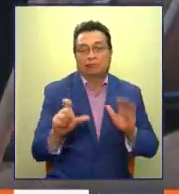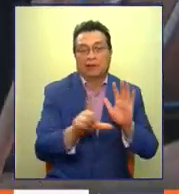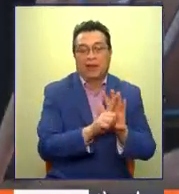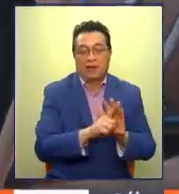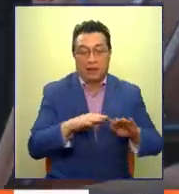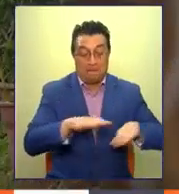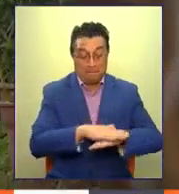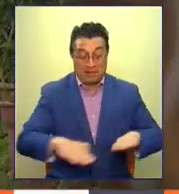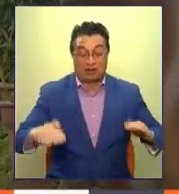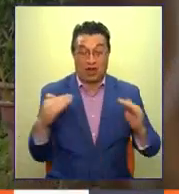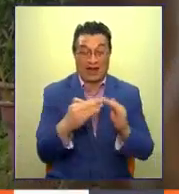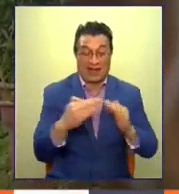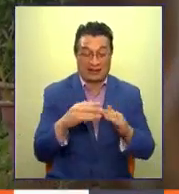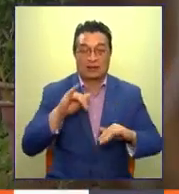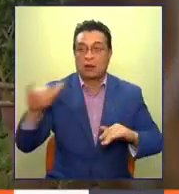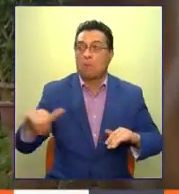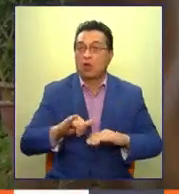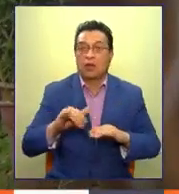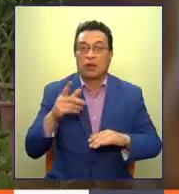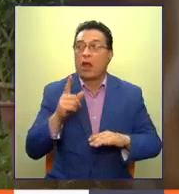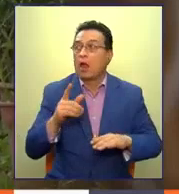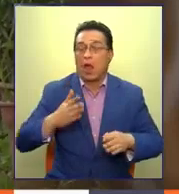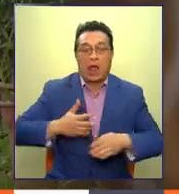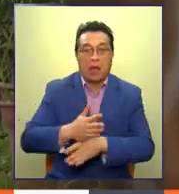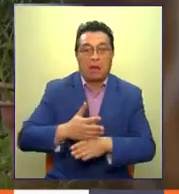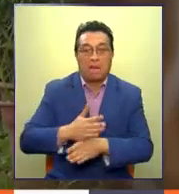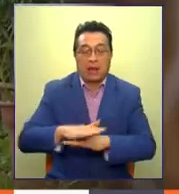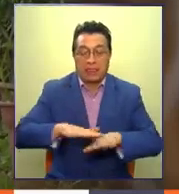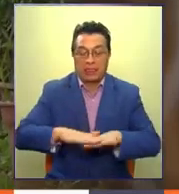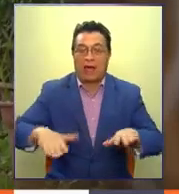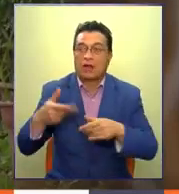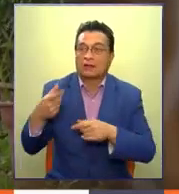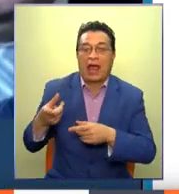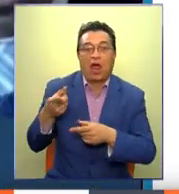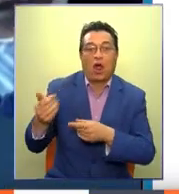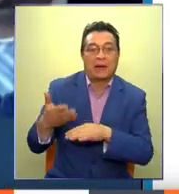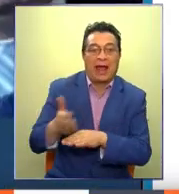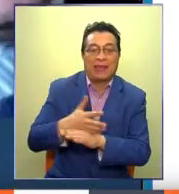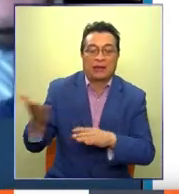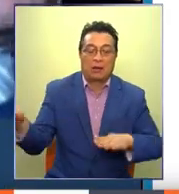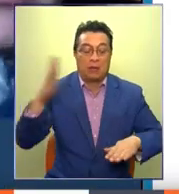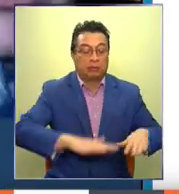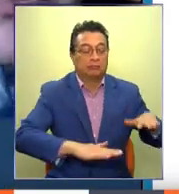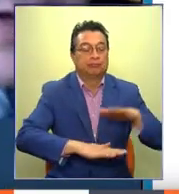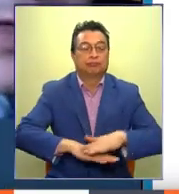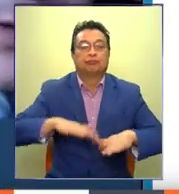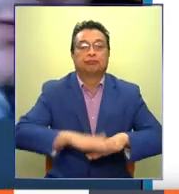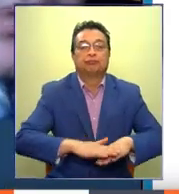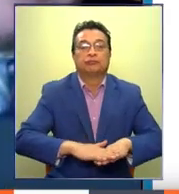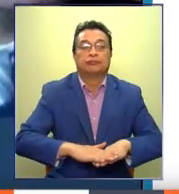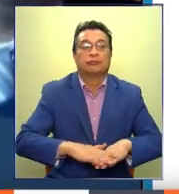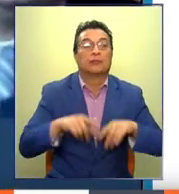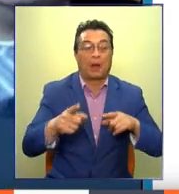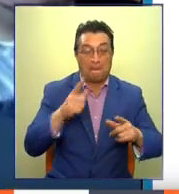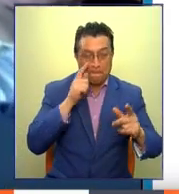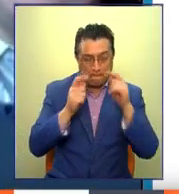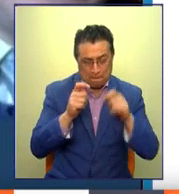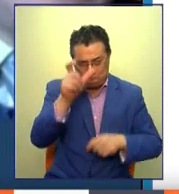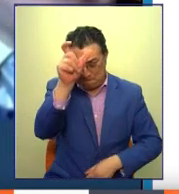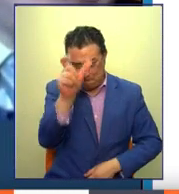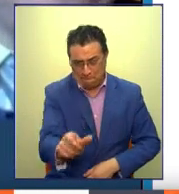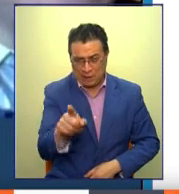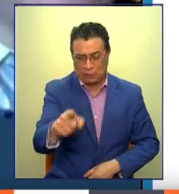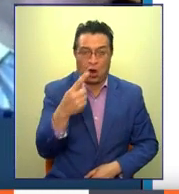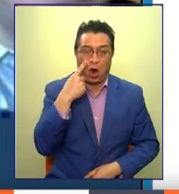de su casa y cubierto nuevamente con tablas que ya había adquirido. Es un peligro para la sociedad una persona que